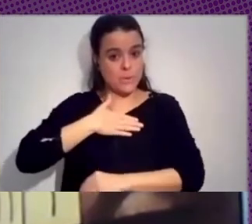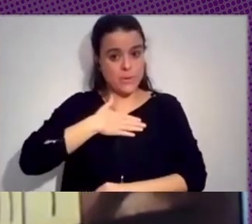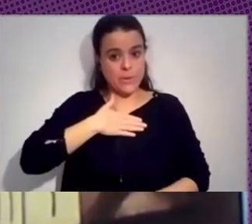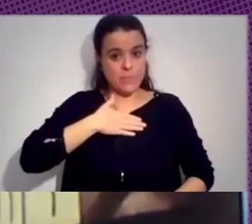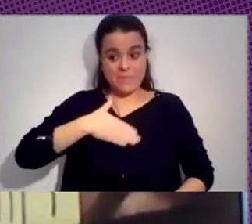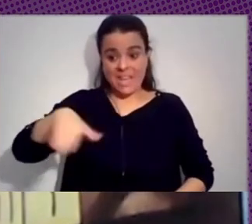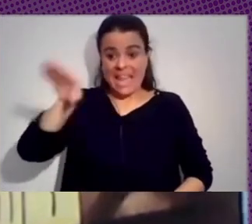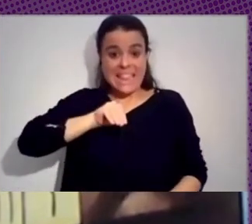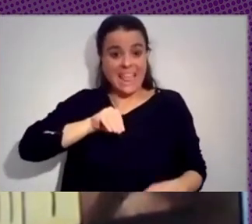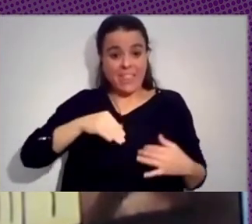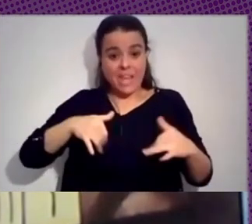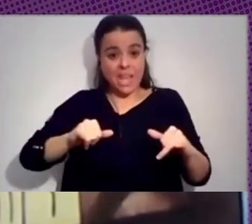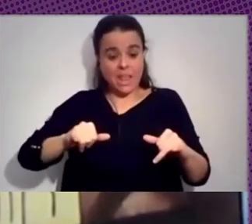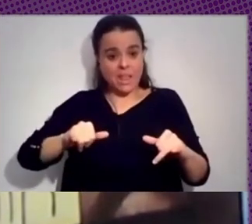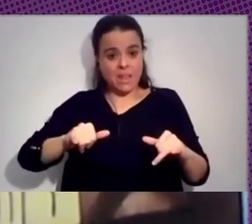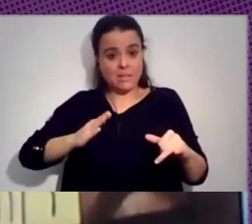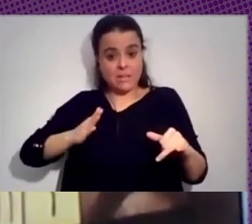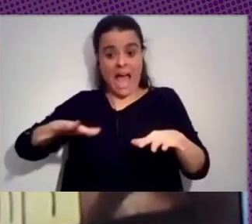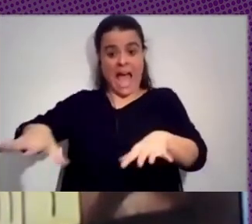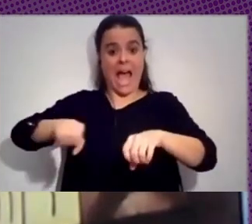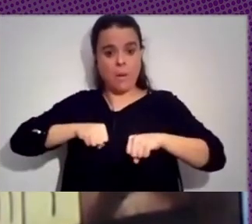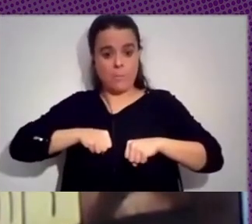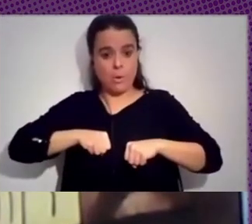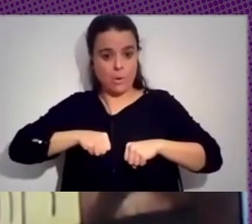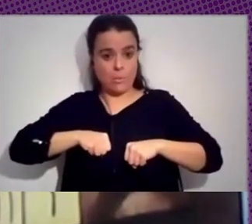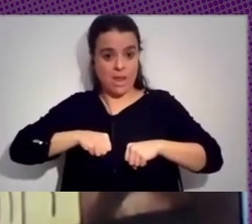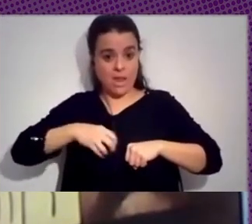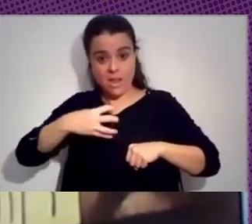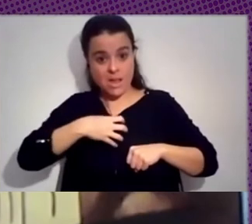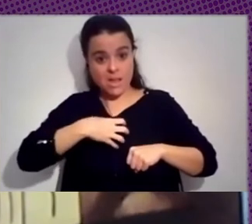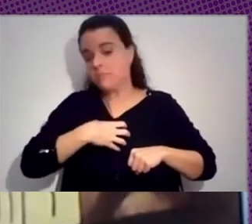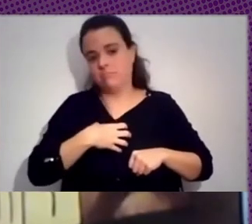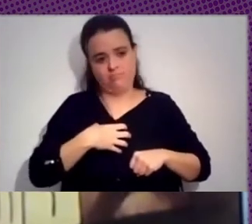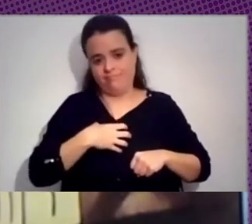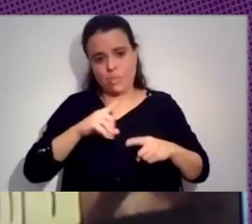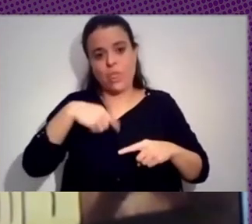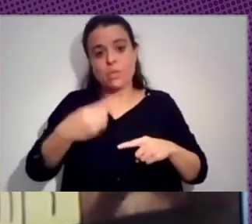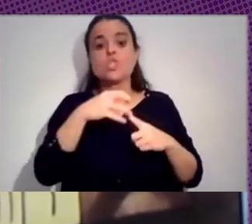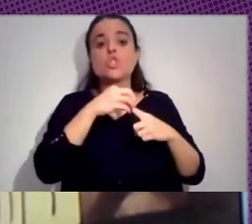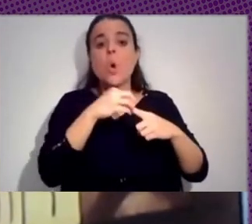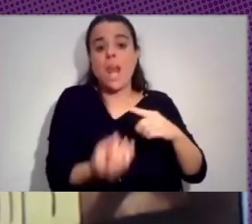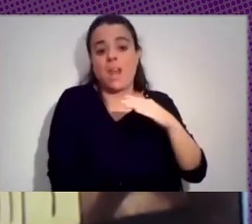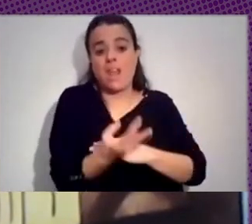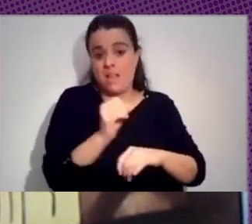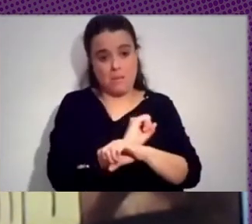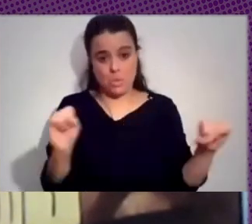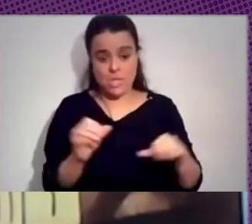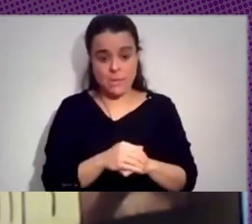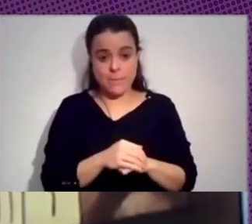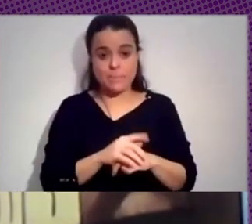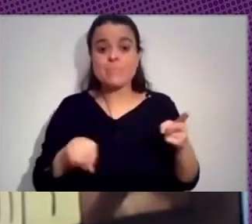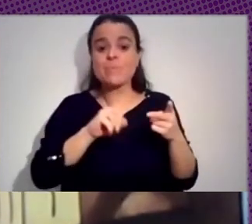hacer real apropiación, difícilmente podamos construir soberanía. Y el otro concepto que a me parece central